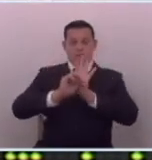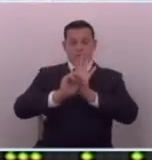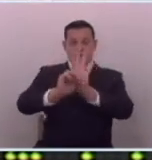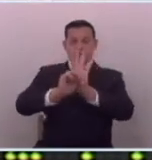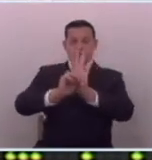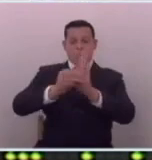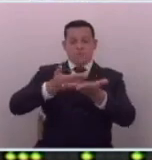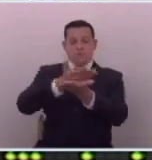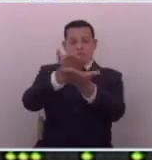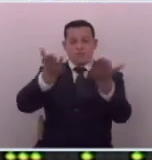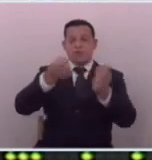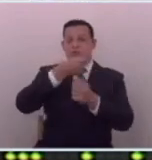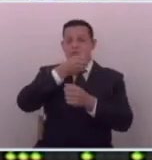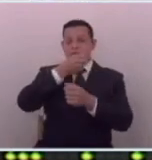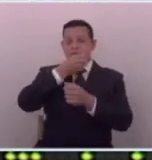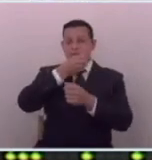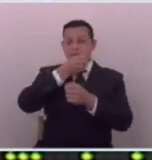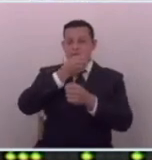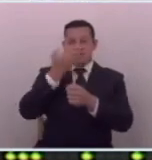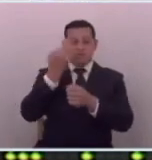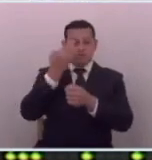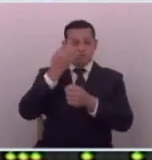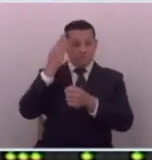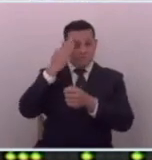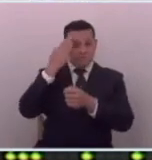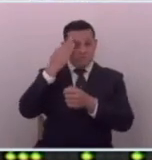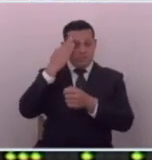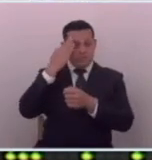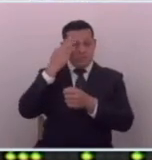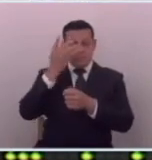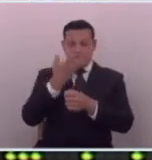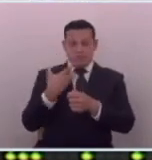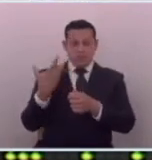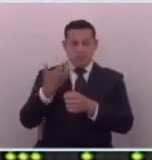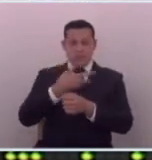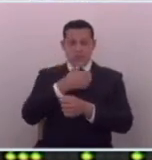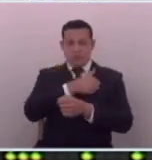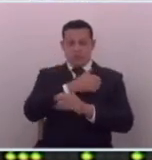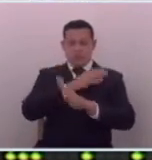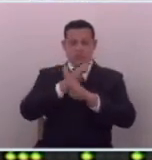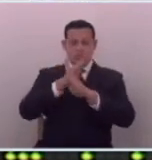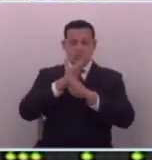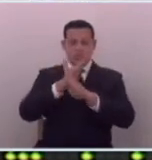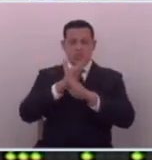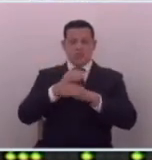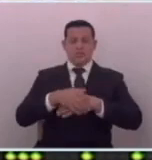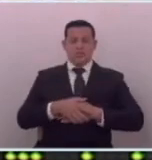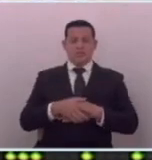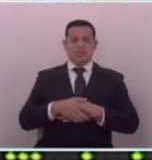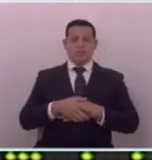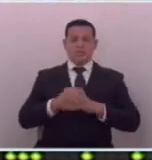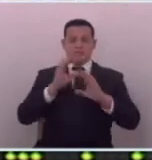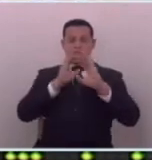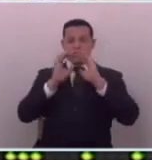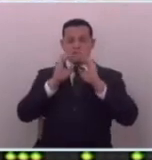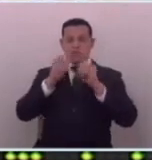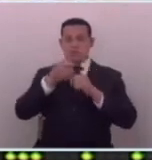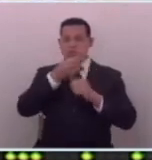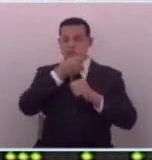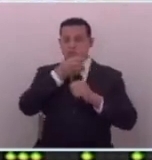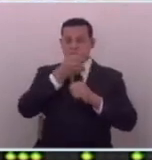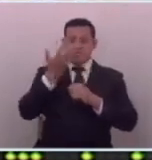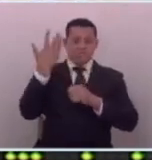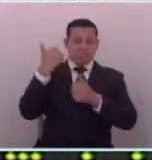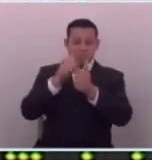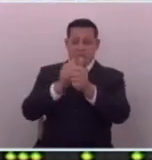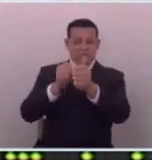para informarse como ellos lo estiman conveniente es lo que nosotros debemos defender si los medios tradicionales se han quedado en